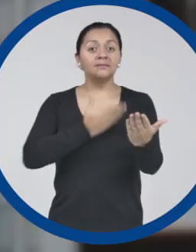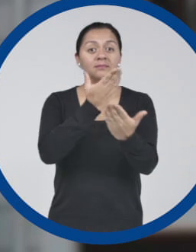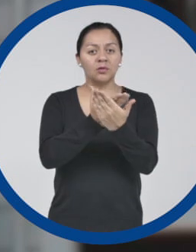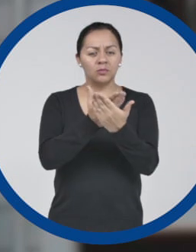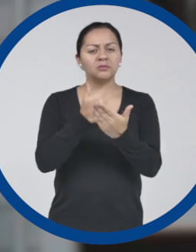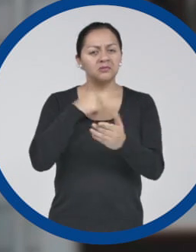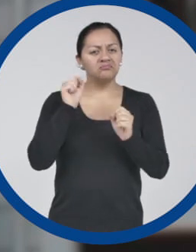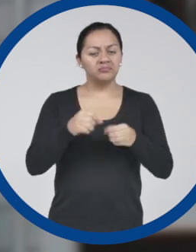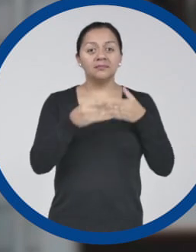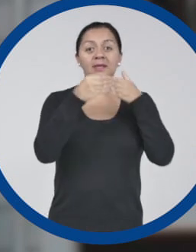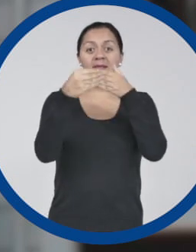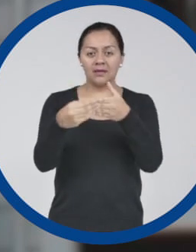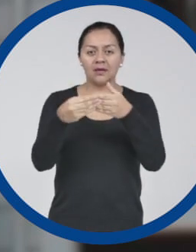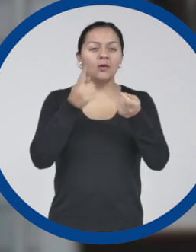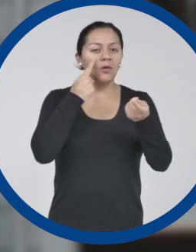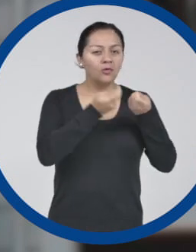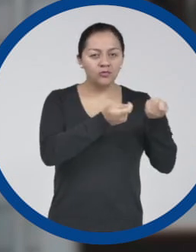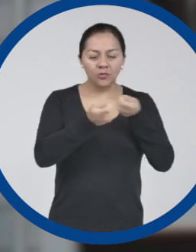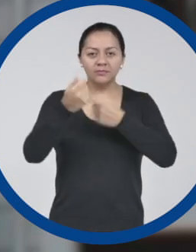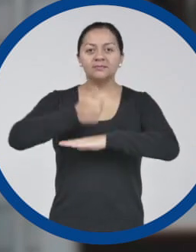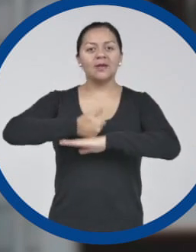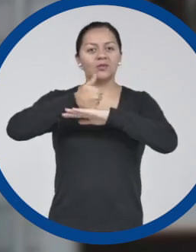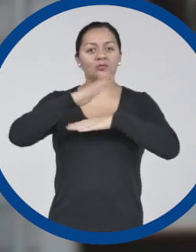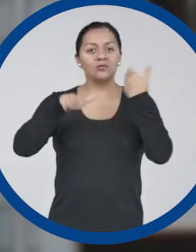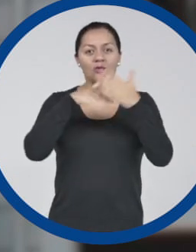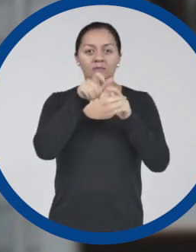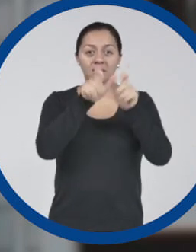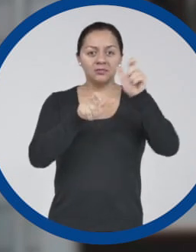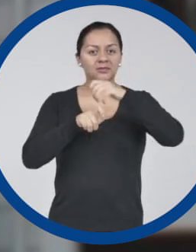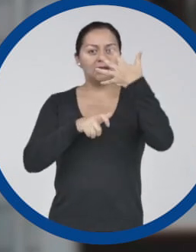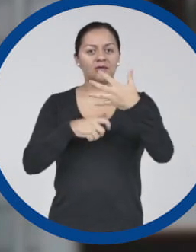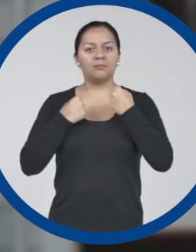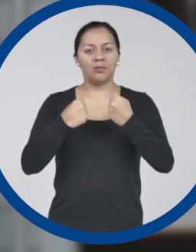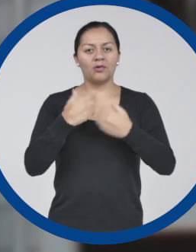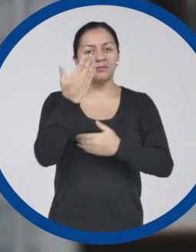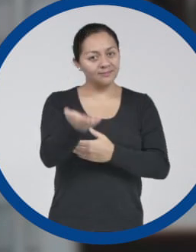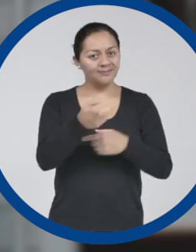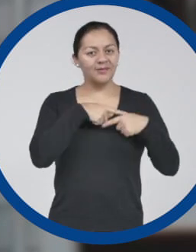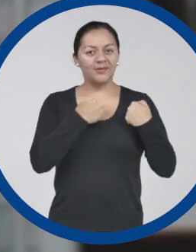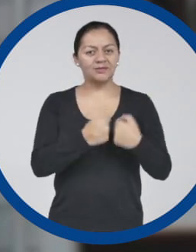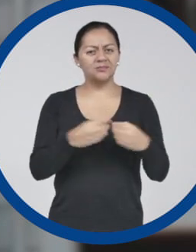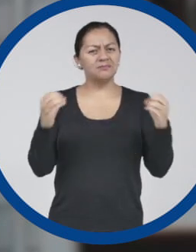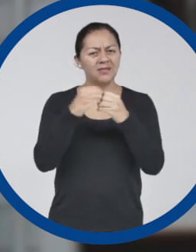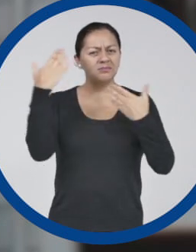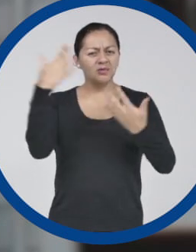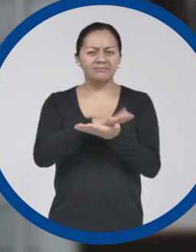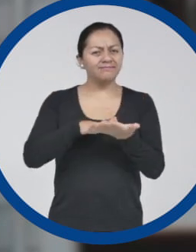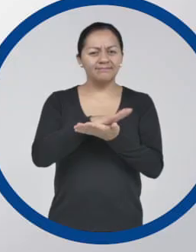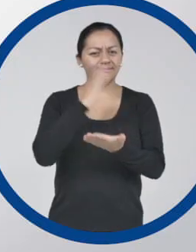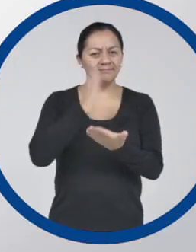Guiaré y controlaré a las autoridades. Trabajo porque tú eres el quinto poder de Corazón, no más